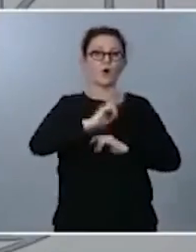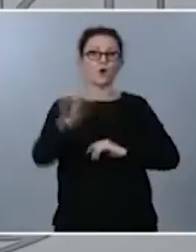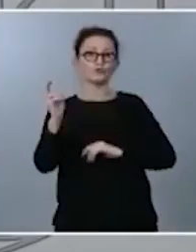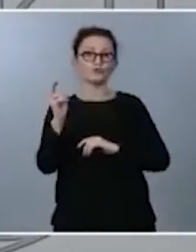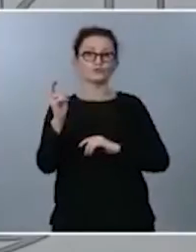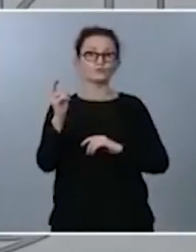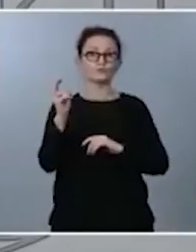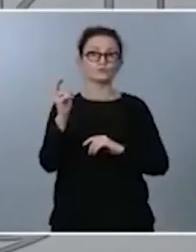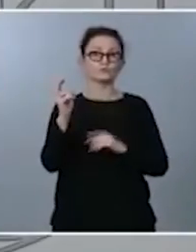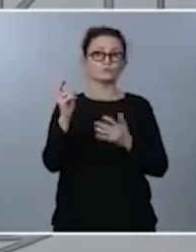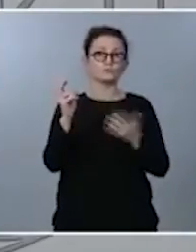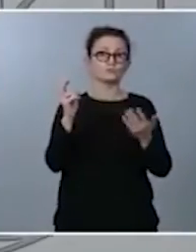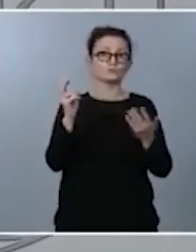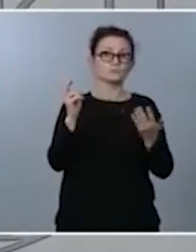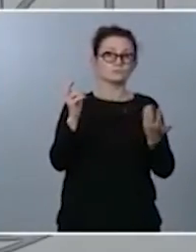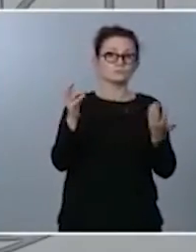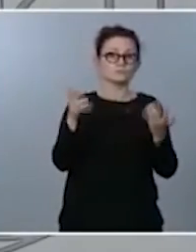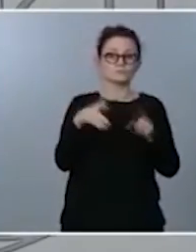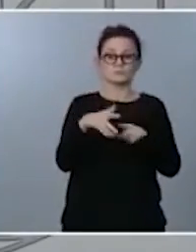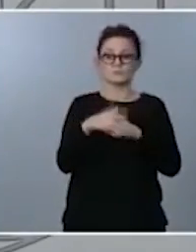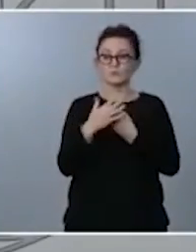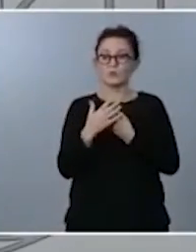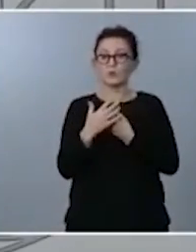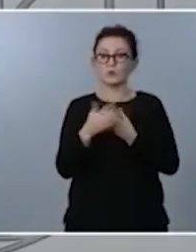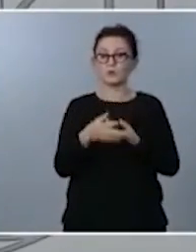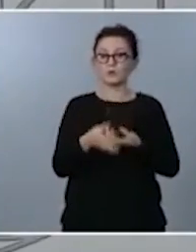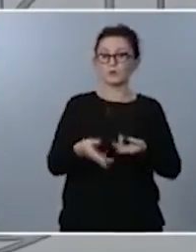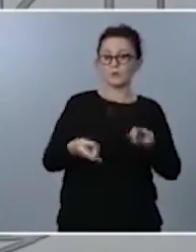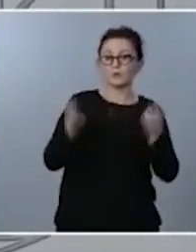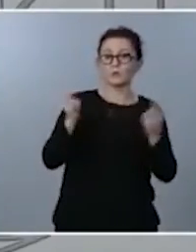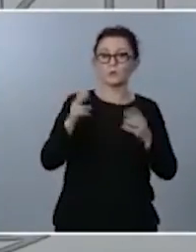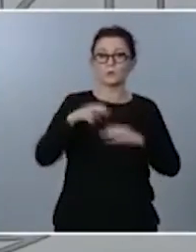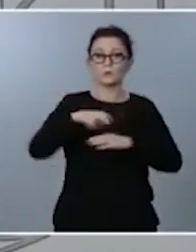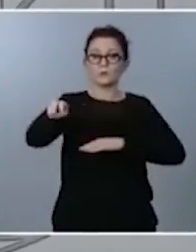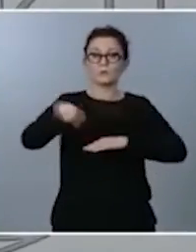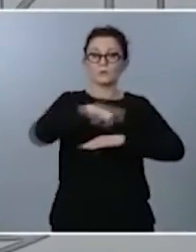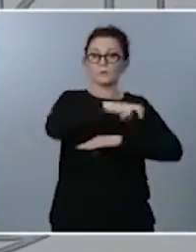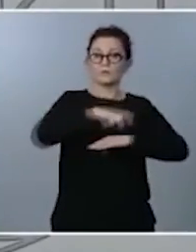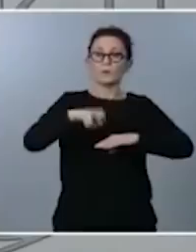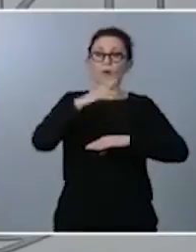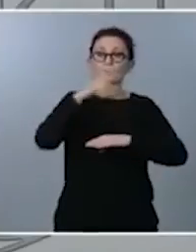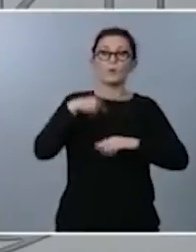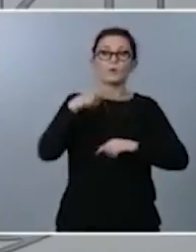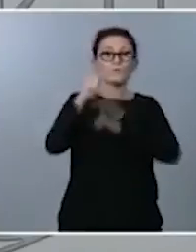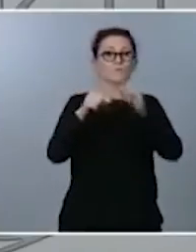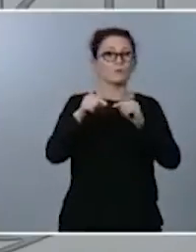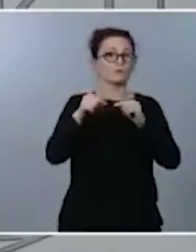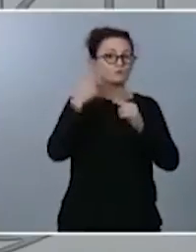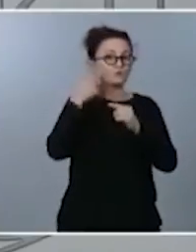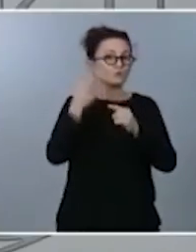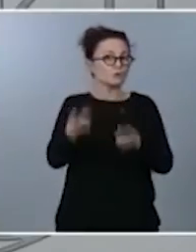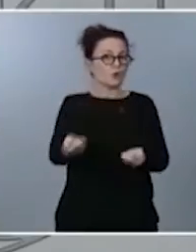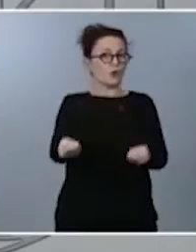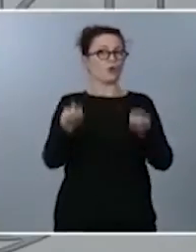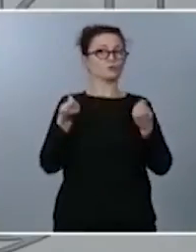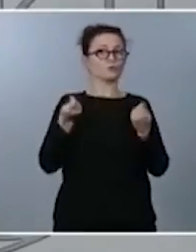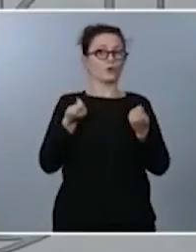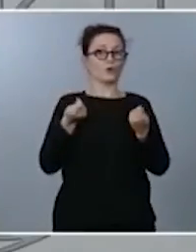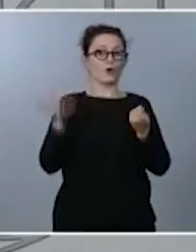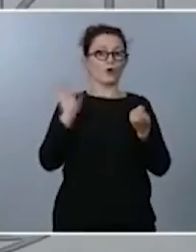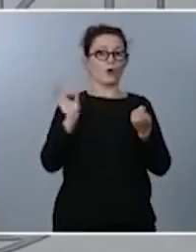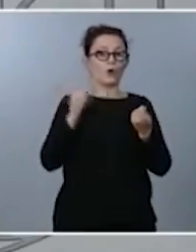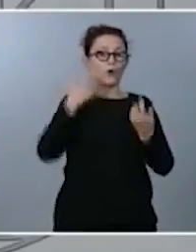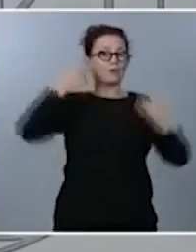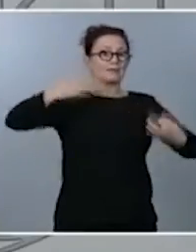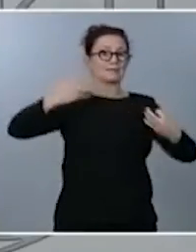un espacio más libre de circulación porque el virus está frenado o la propagación tiene menos riesgo para